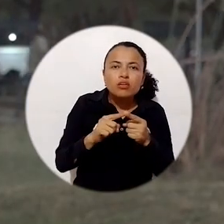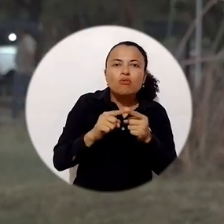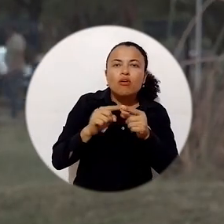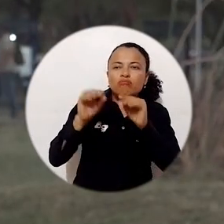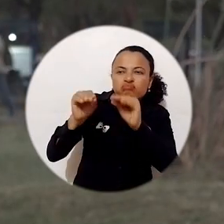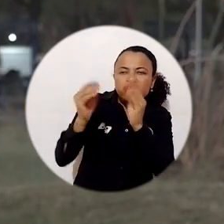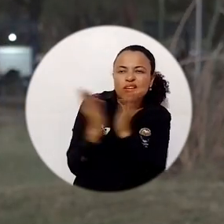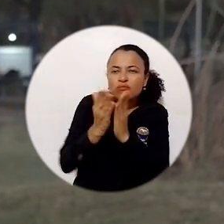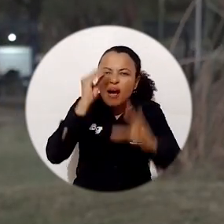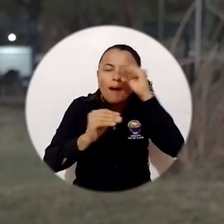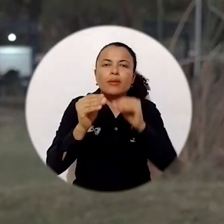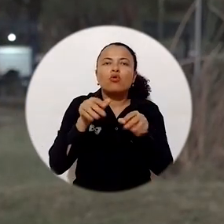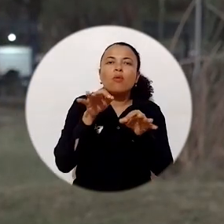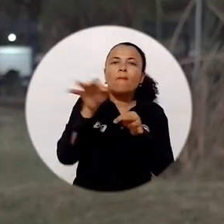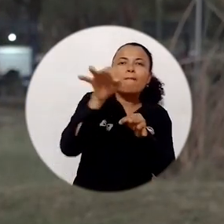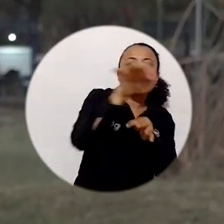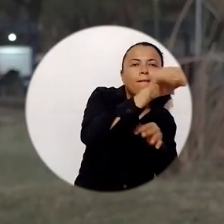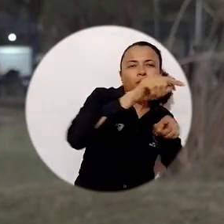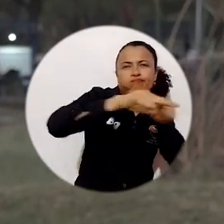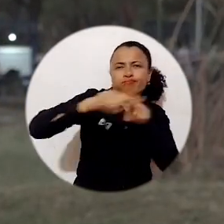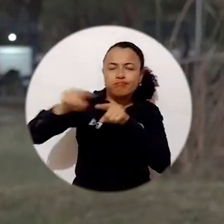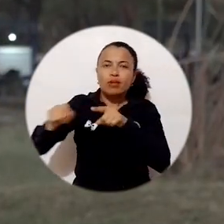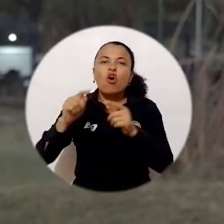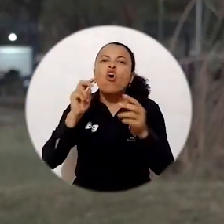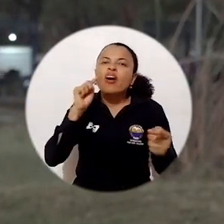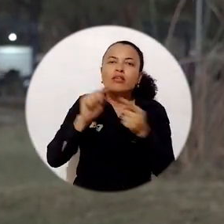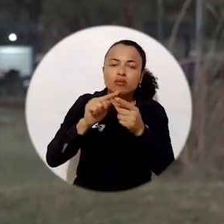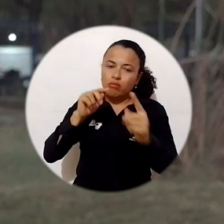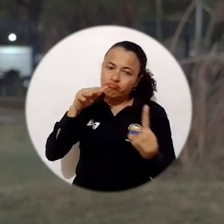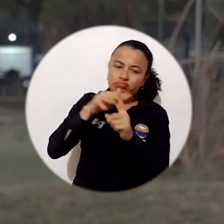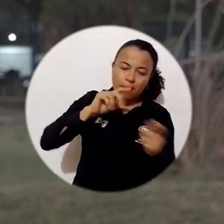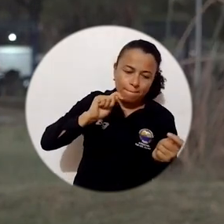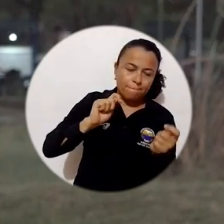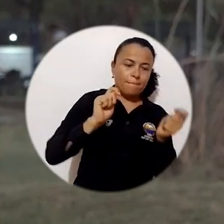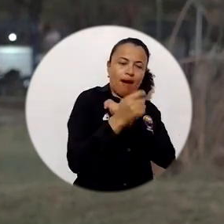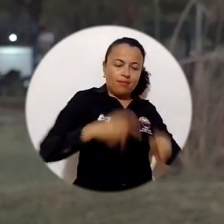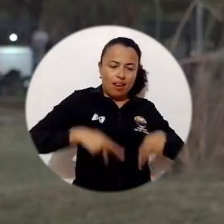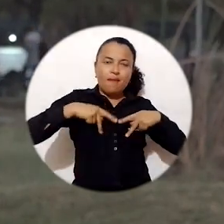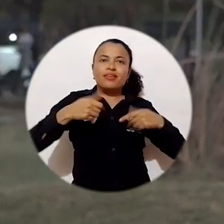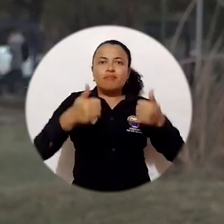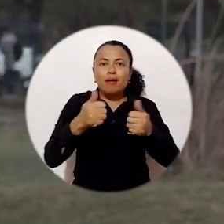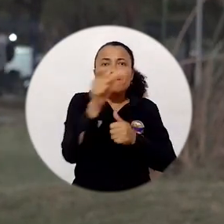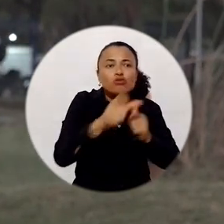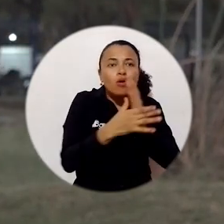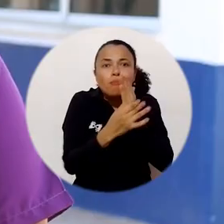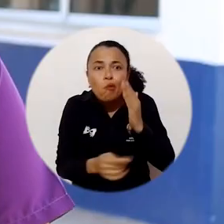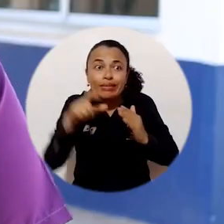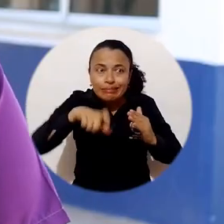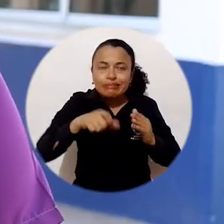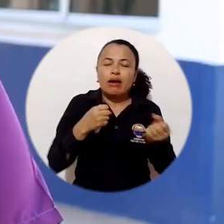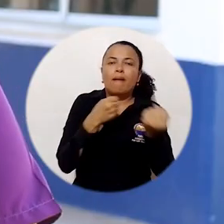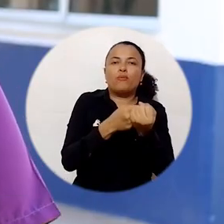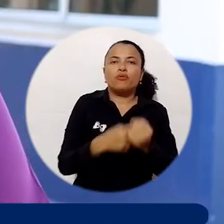buscamos llevar la educación a las regiones para transformar la vida de las personas más necesitadas y más humildes de nuestros territorios.